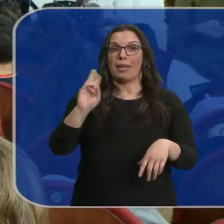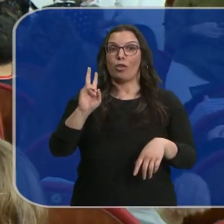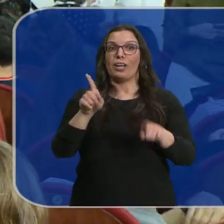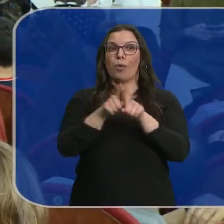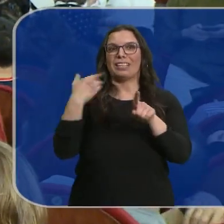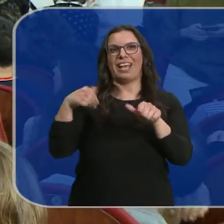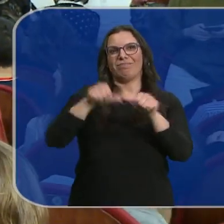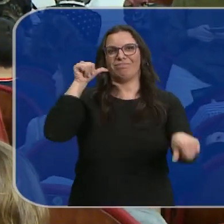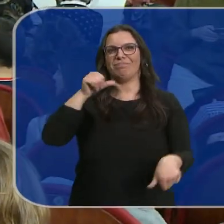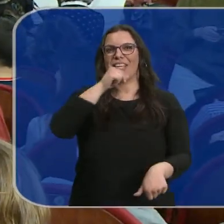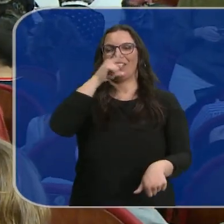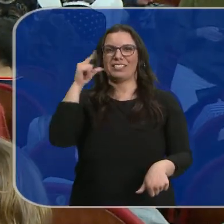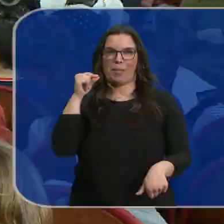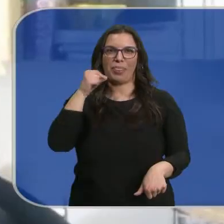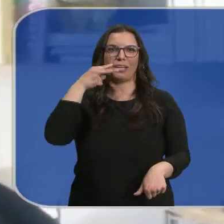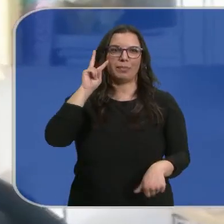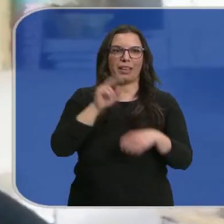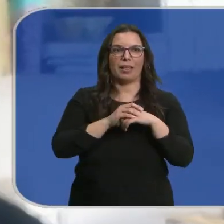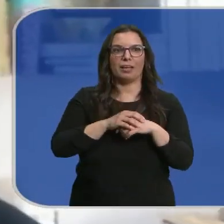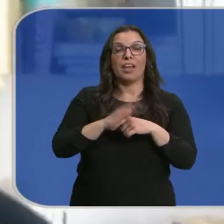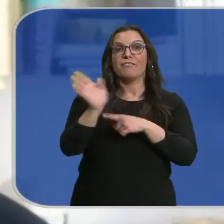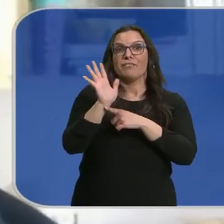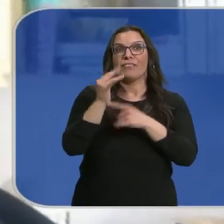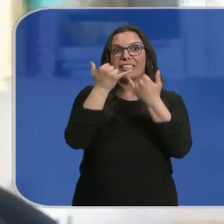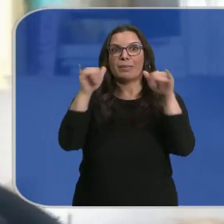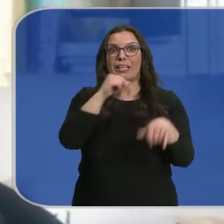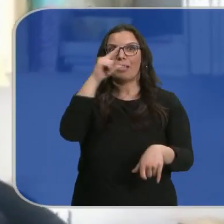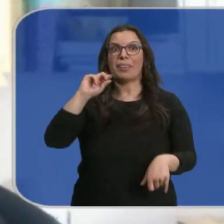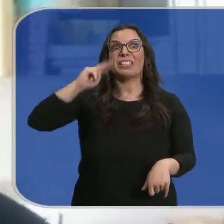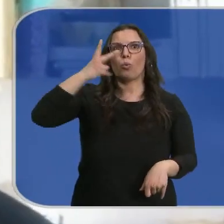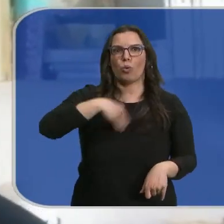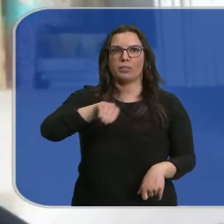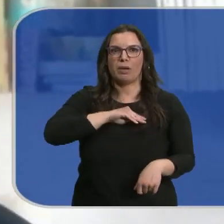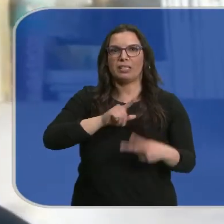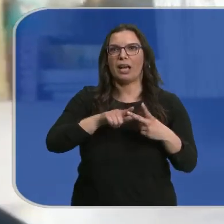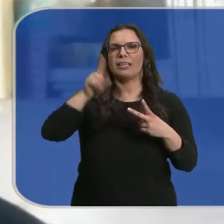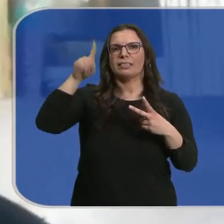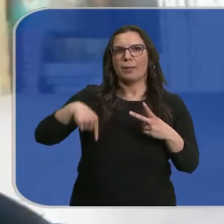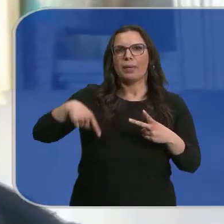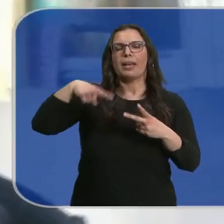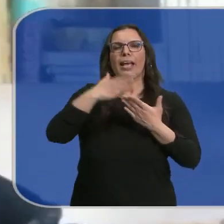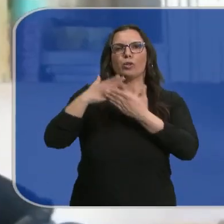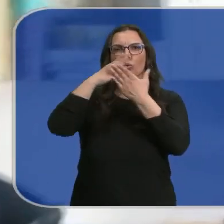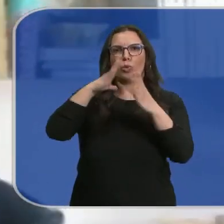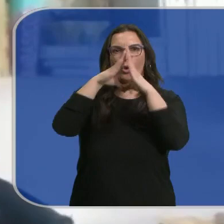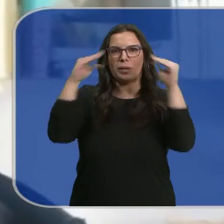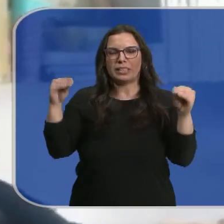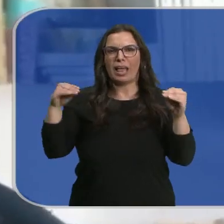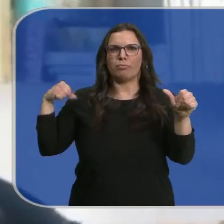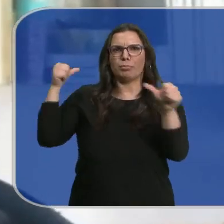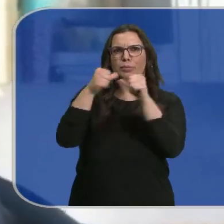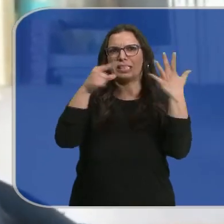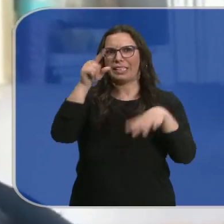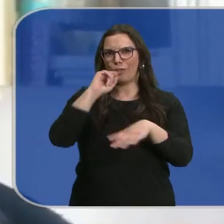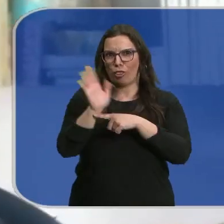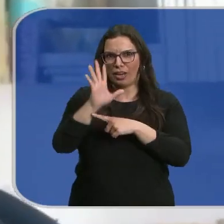Seminci. La Seminci, el segundo festival de España, una cátedra de cine con 60 años de